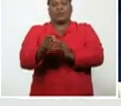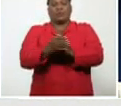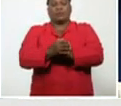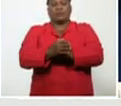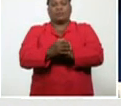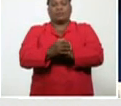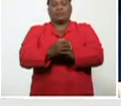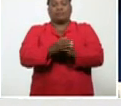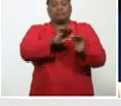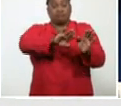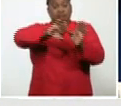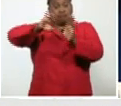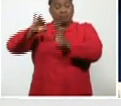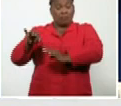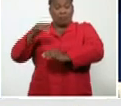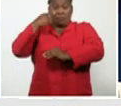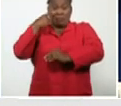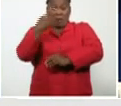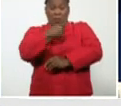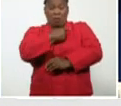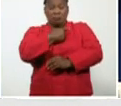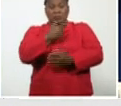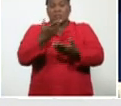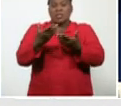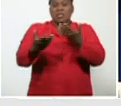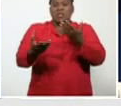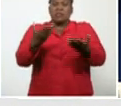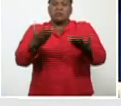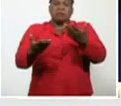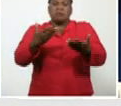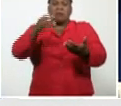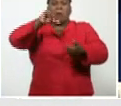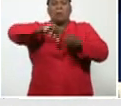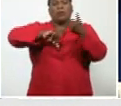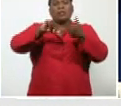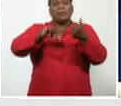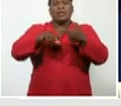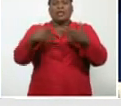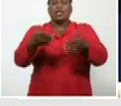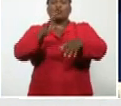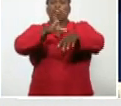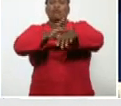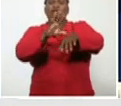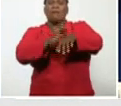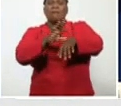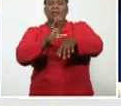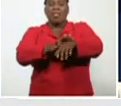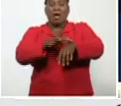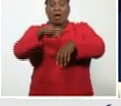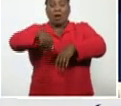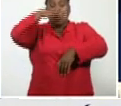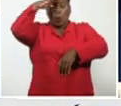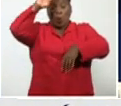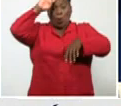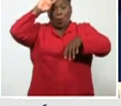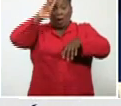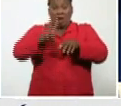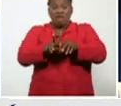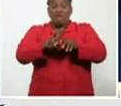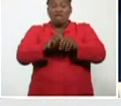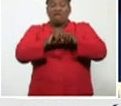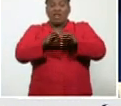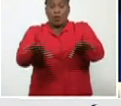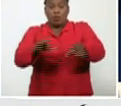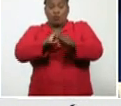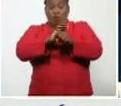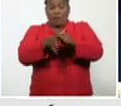cuando vemos el comportamiento de la epidemia, de la pandemia en nuestro país, en los últimos 15 días,